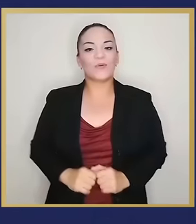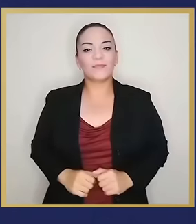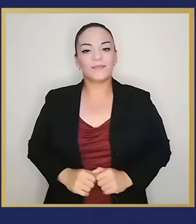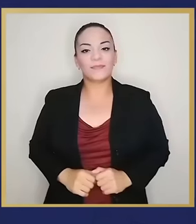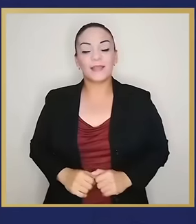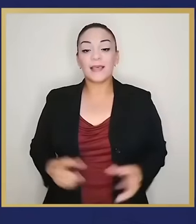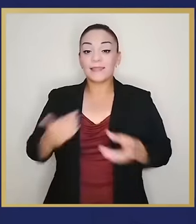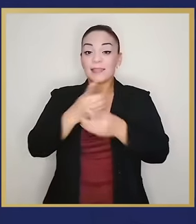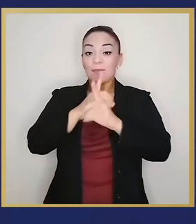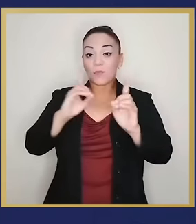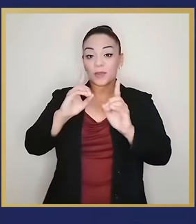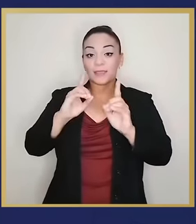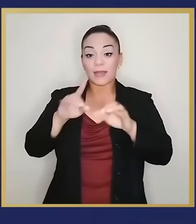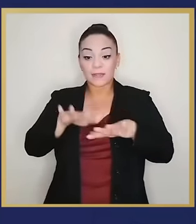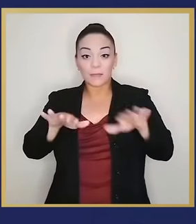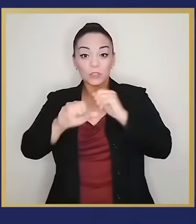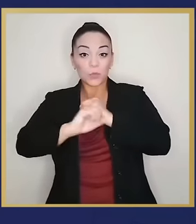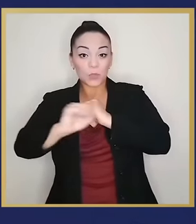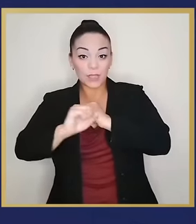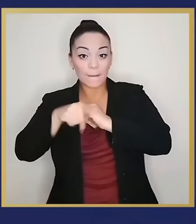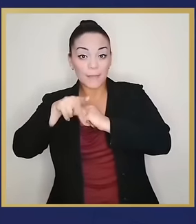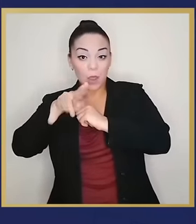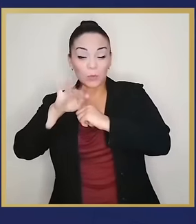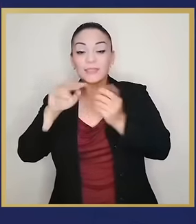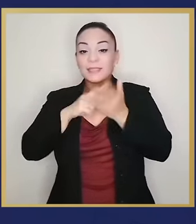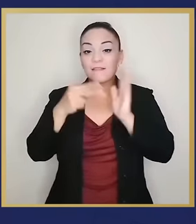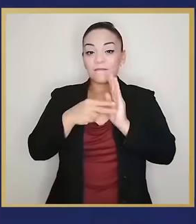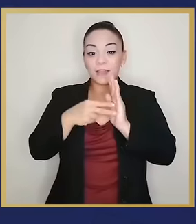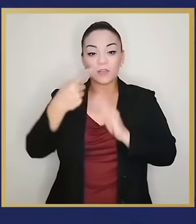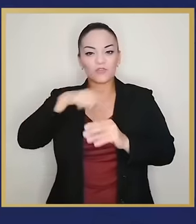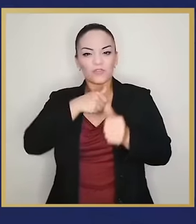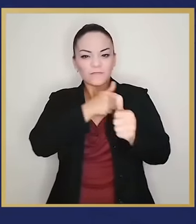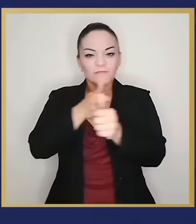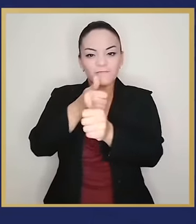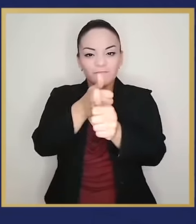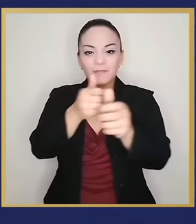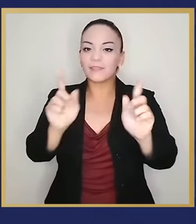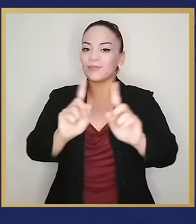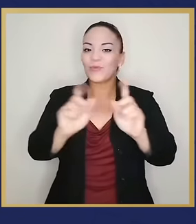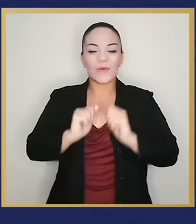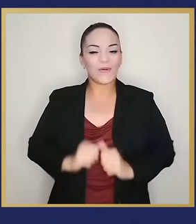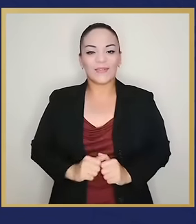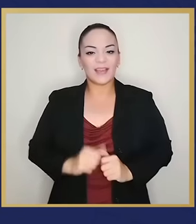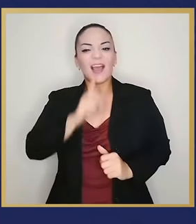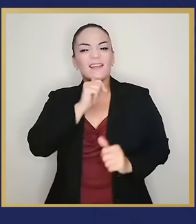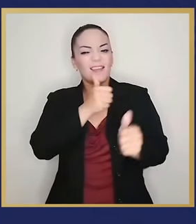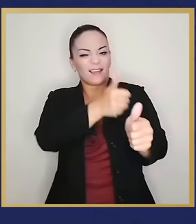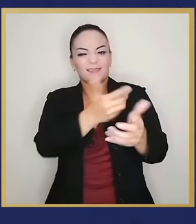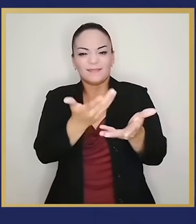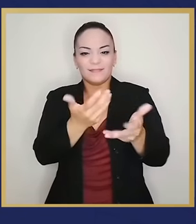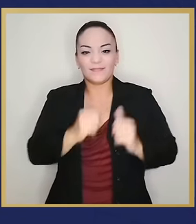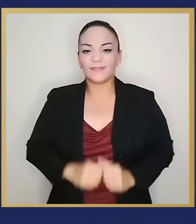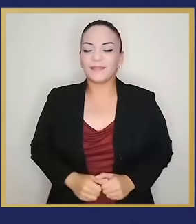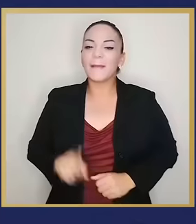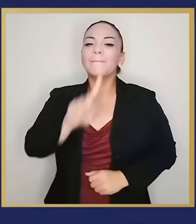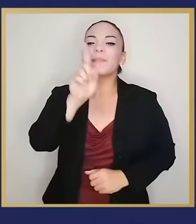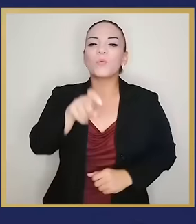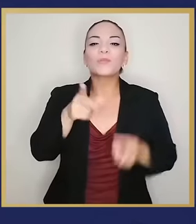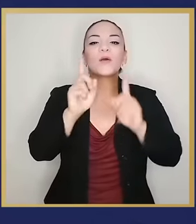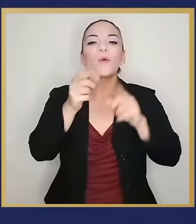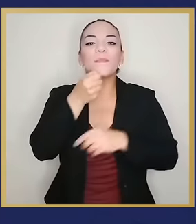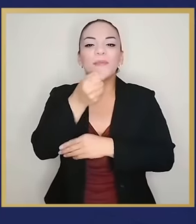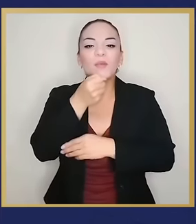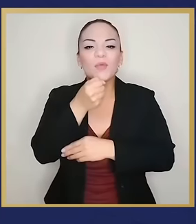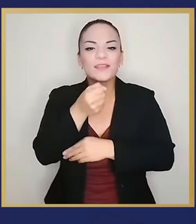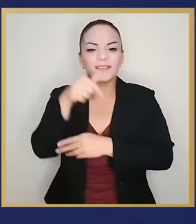la pauta tampoco es un medio de persecución. ¿A quién perseguimos con eso? ¿Qué periodista